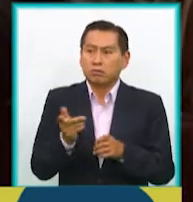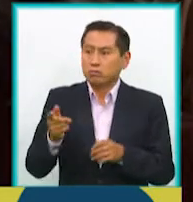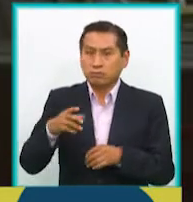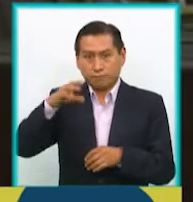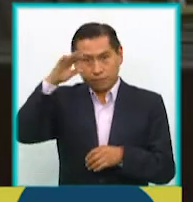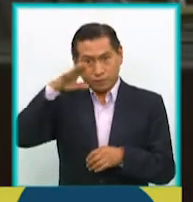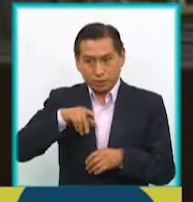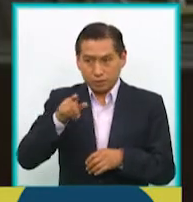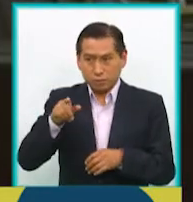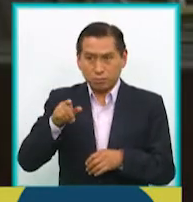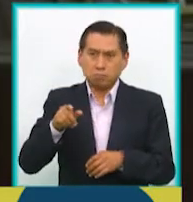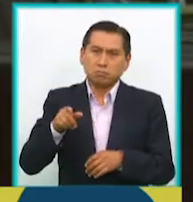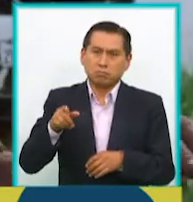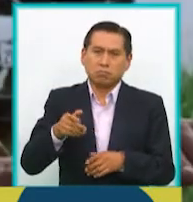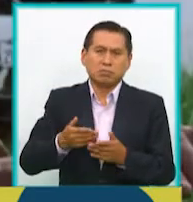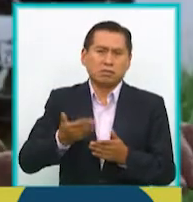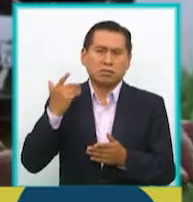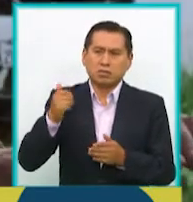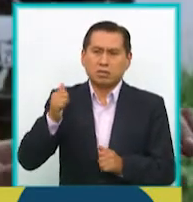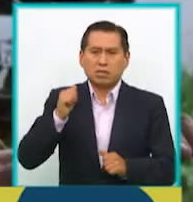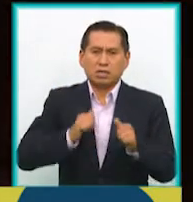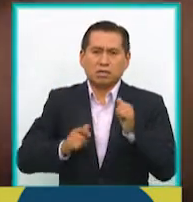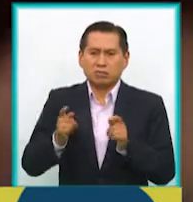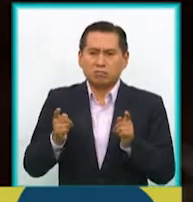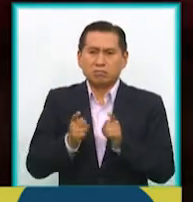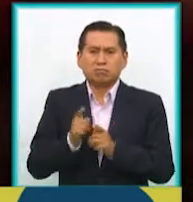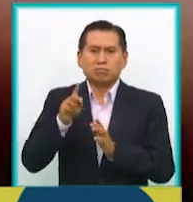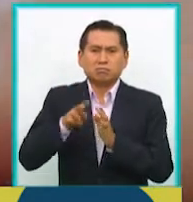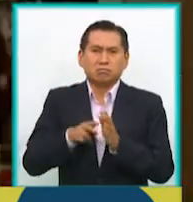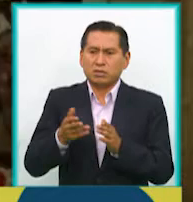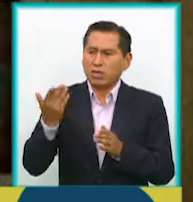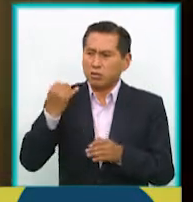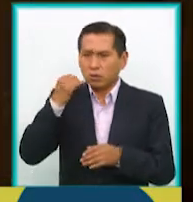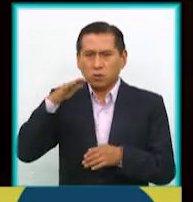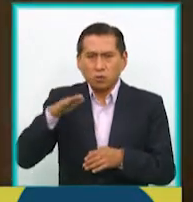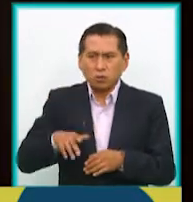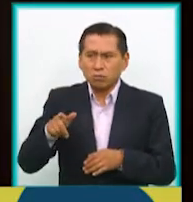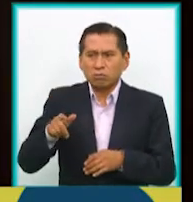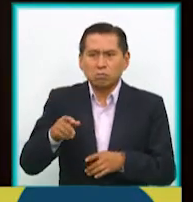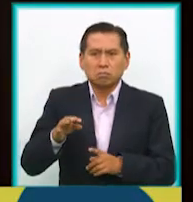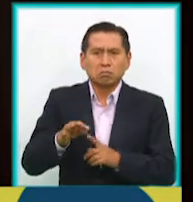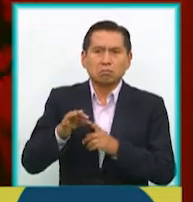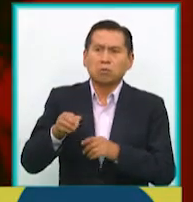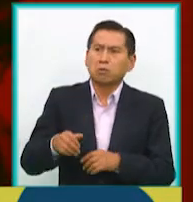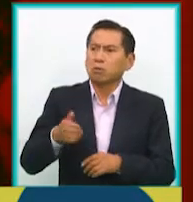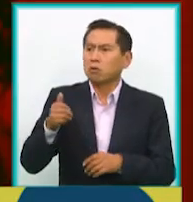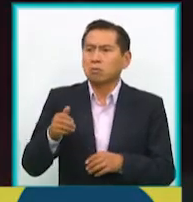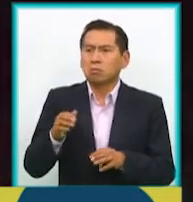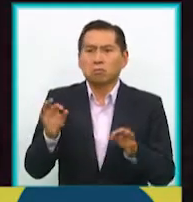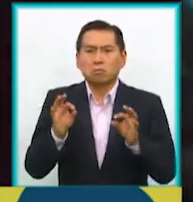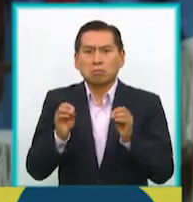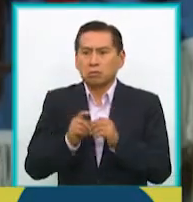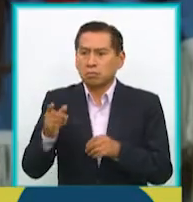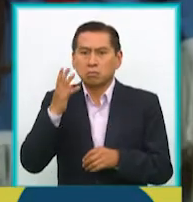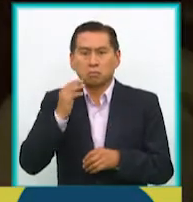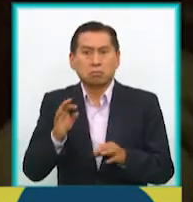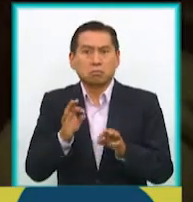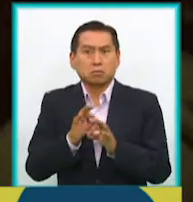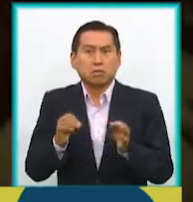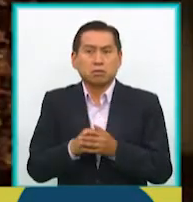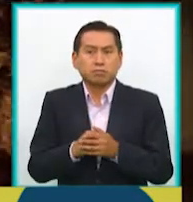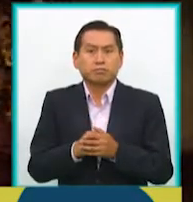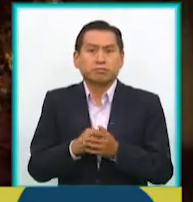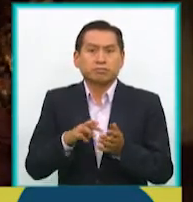salvo que él actuó en otro cortometraje con nosotros cuando era mucho más chiquitito, salvo más allá de eso, no tenía ninguna experiencia y además que